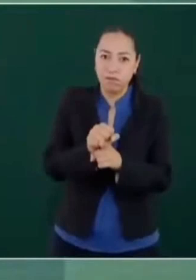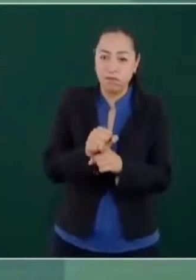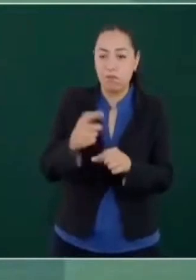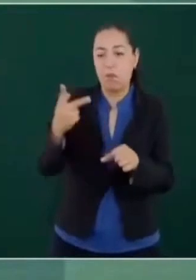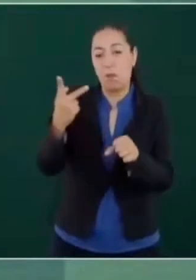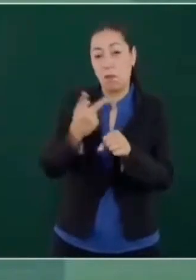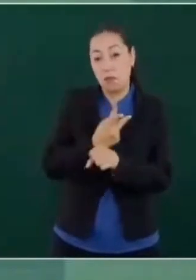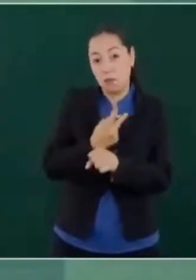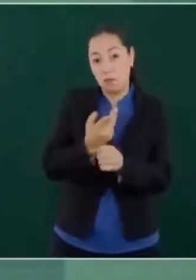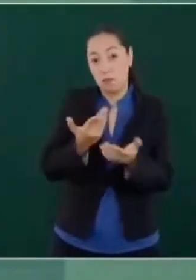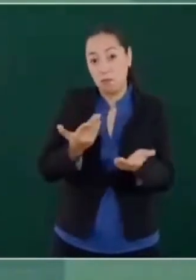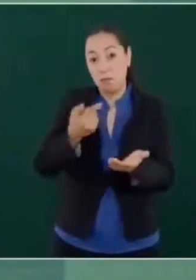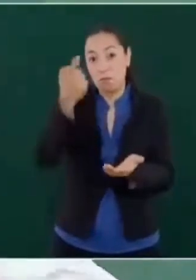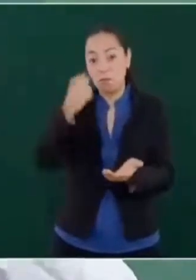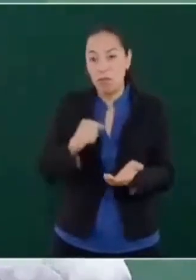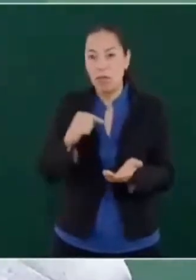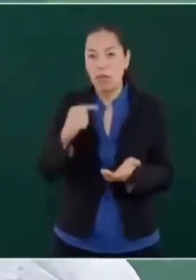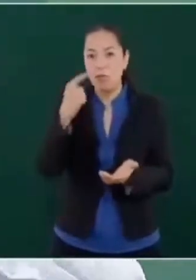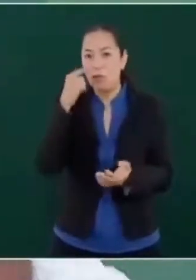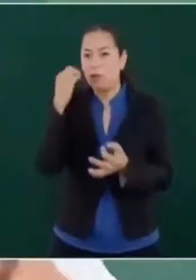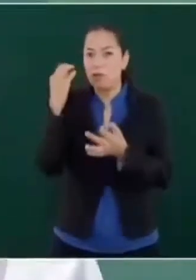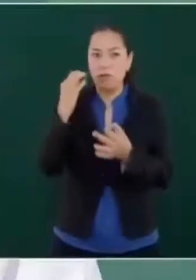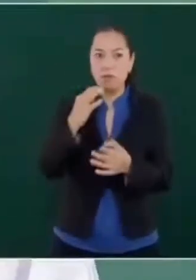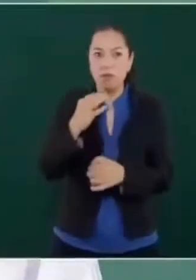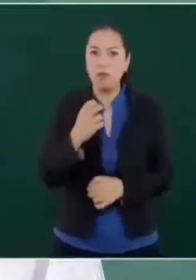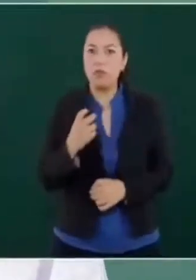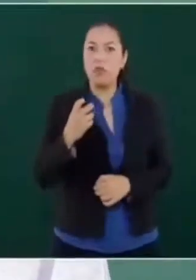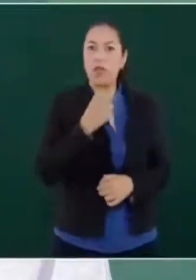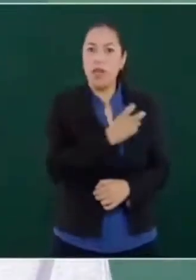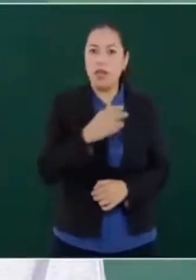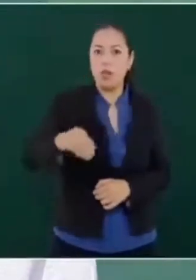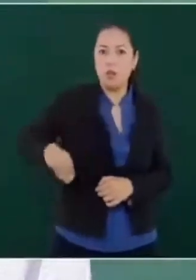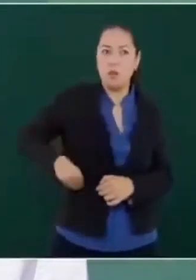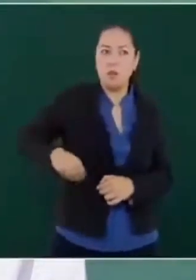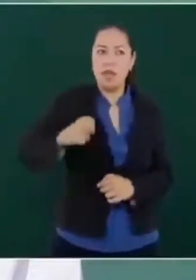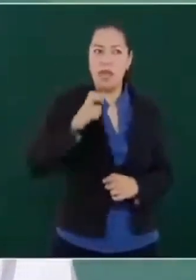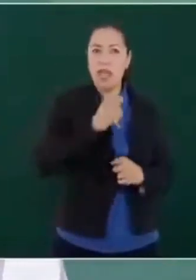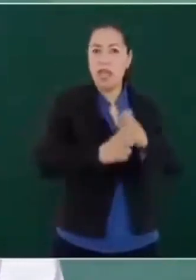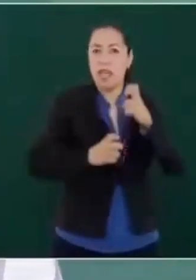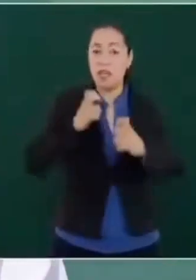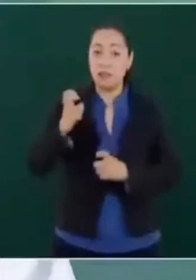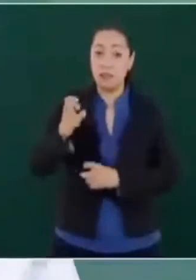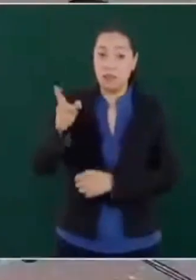Para culpar, piensan que así van a